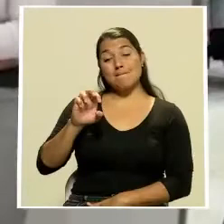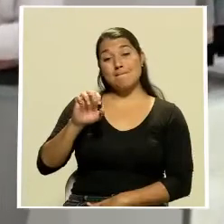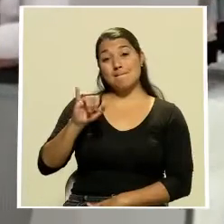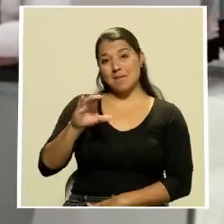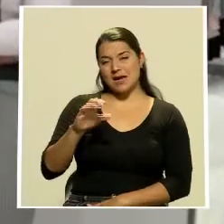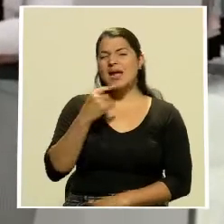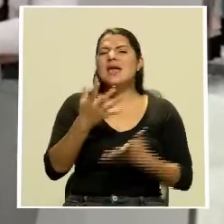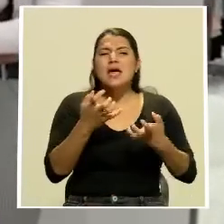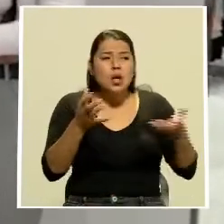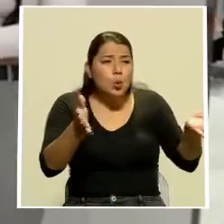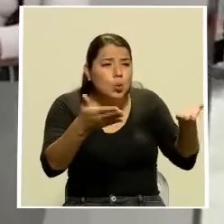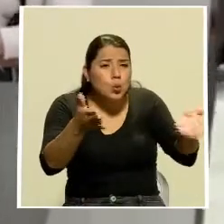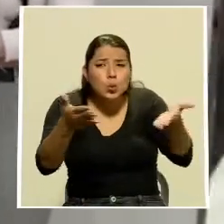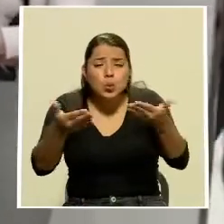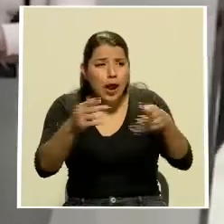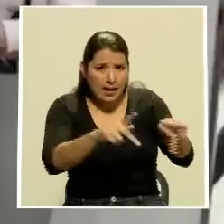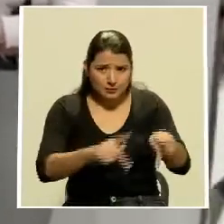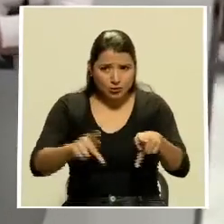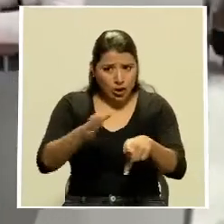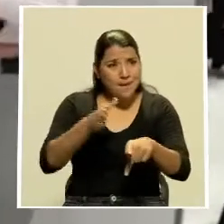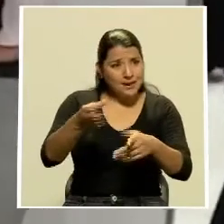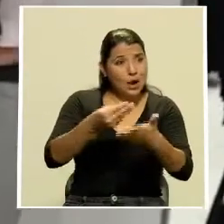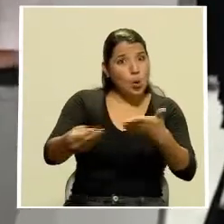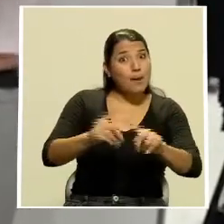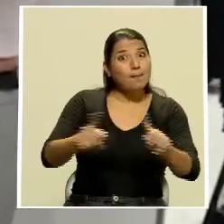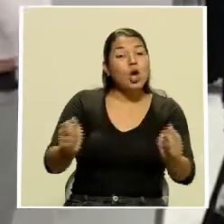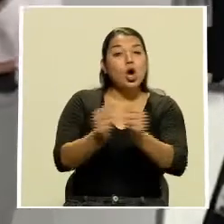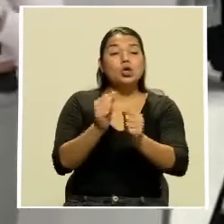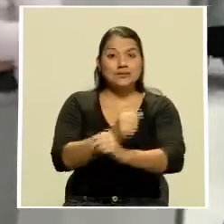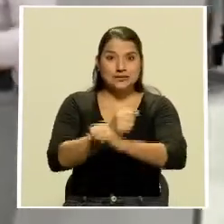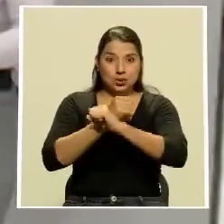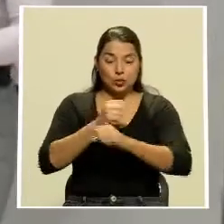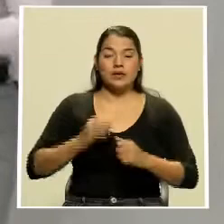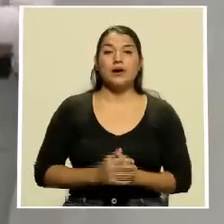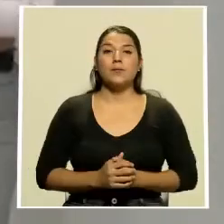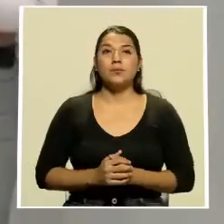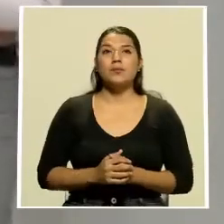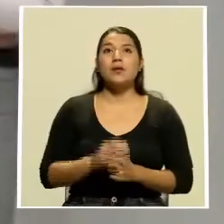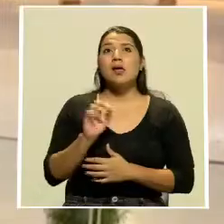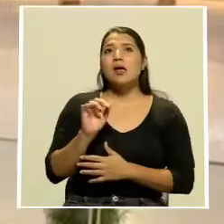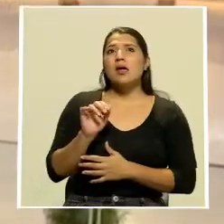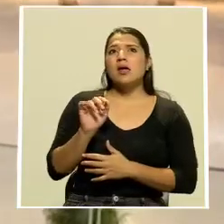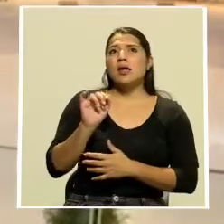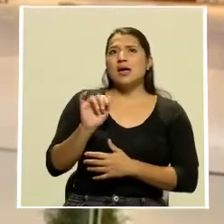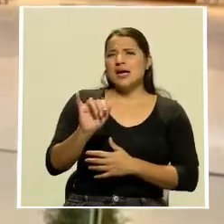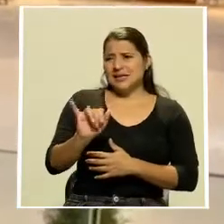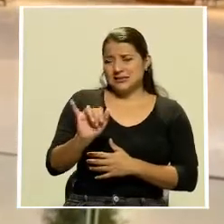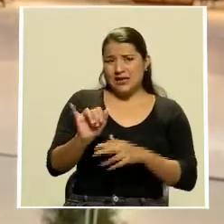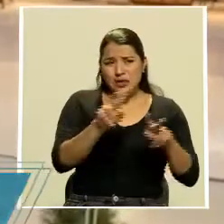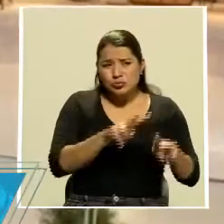incentivar a los consumidores a comprar de manera segura. Estas visitas iniciaron aproximadamente hace cuatro semanas